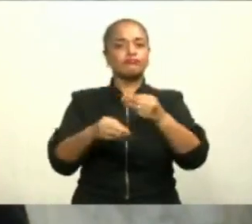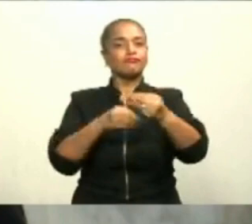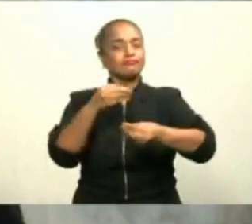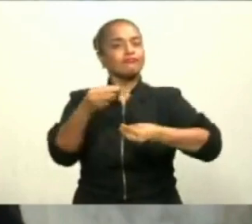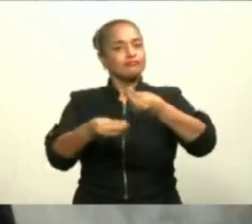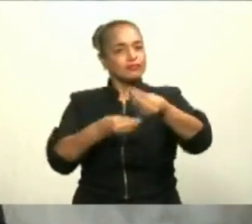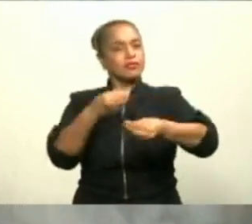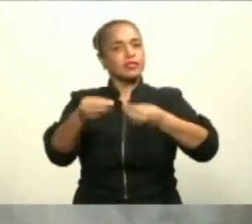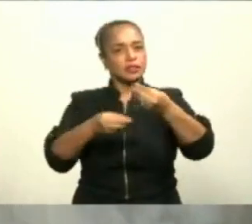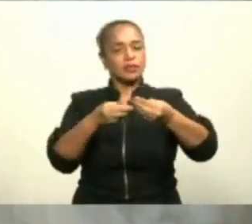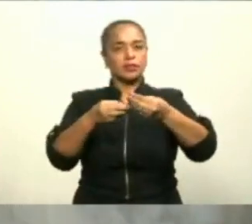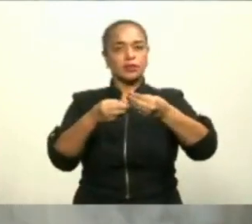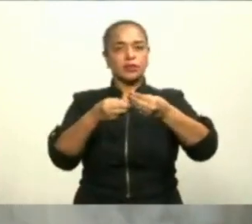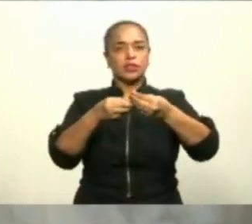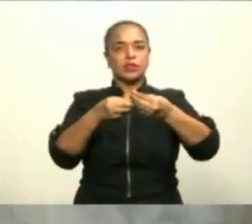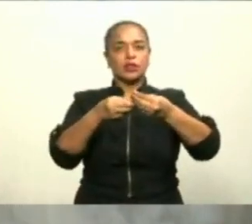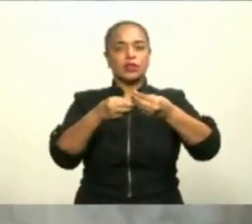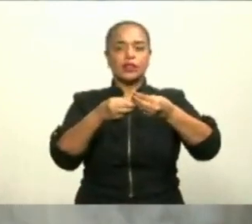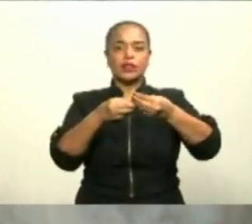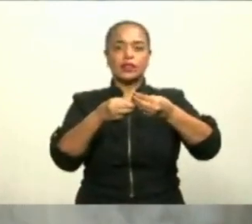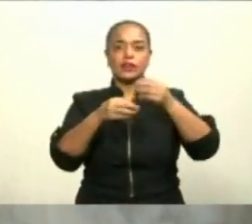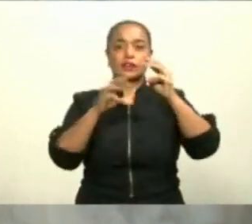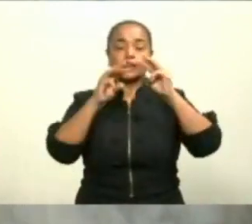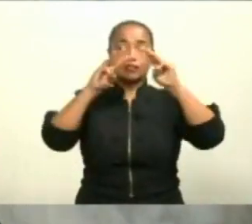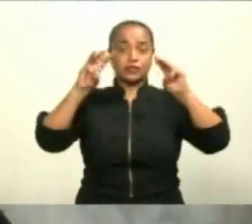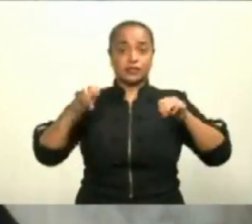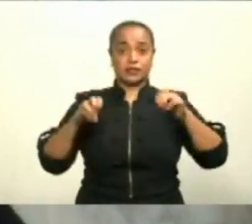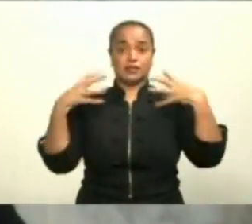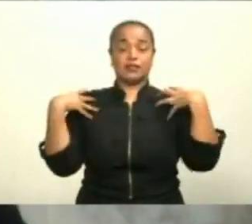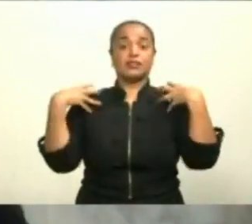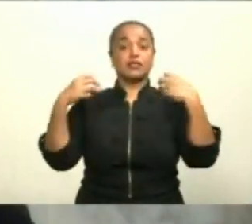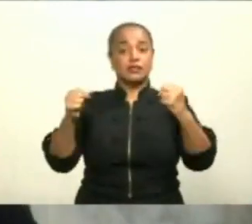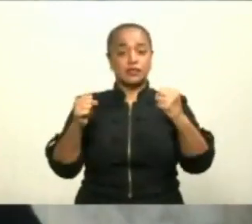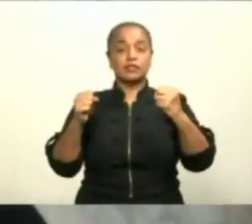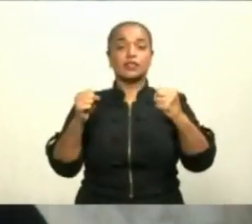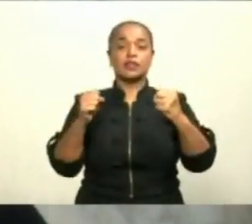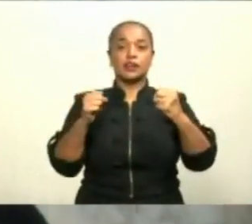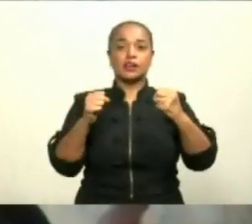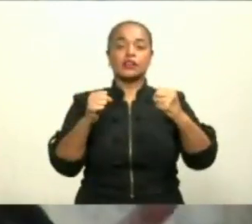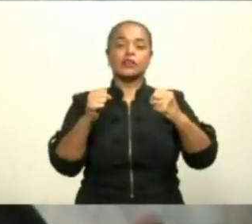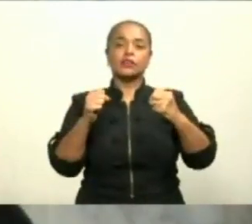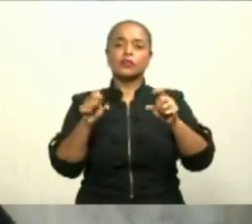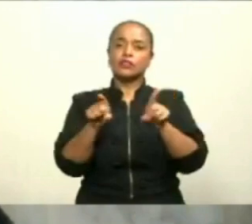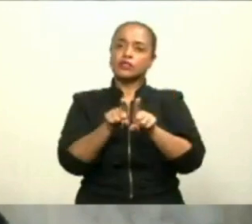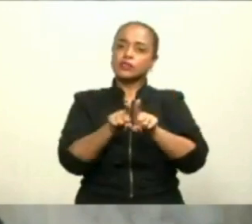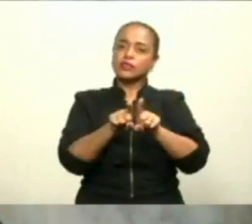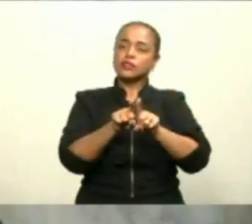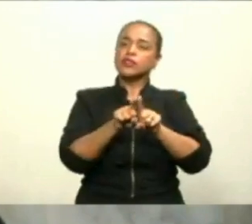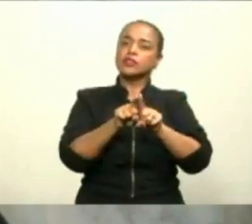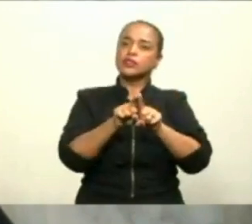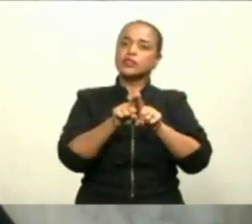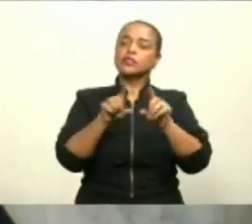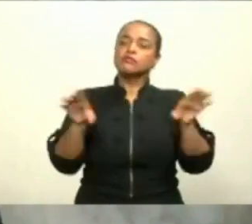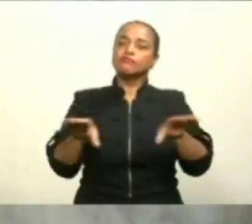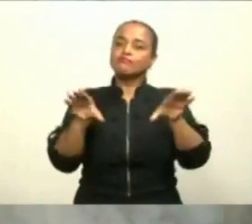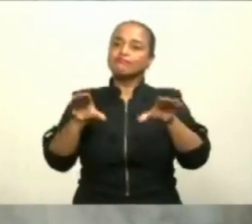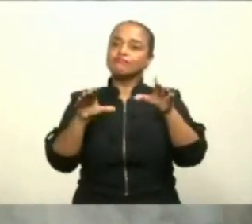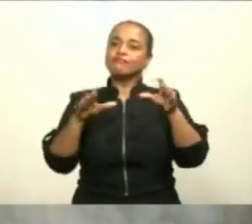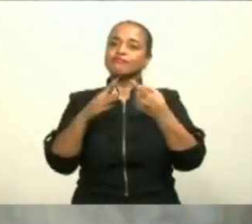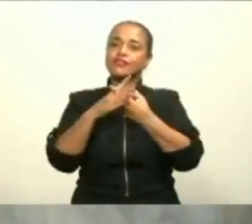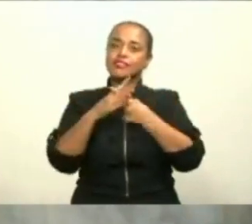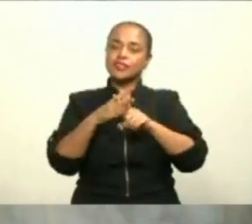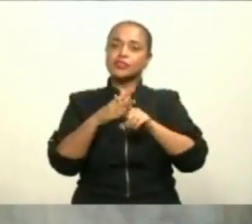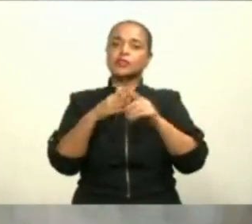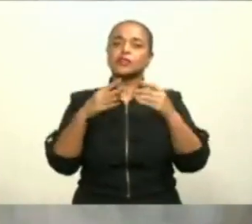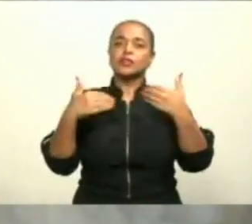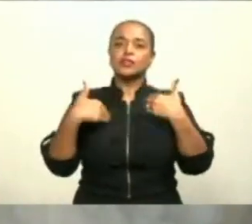Salud, equipos de protección personal y pruebas de detección de COVID-19. Hicimos iniciativas para transformar el sistema de salud